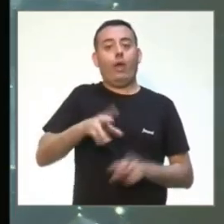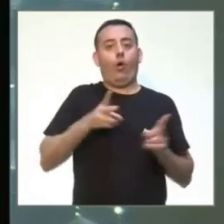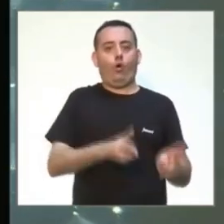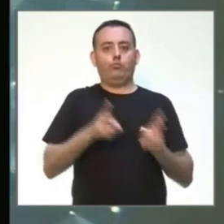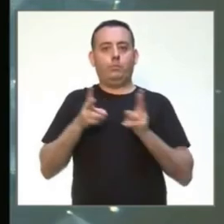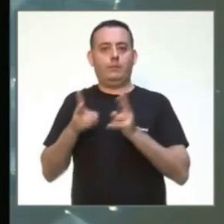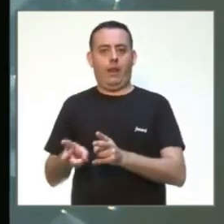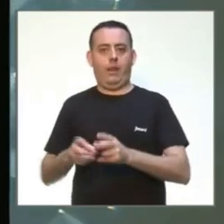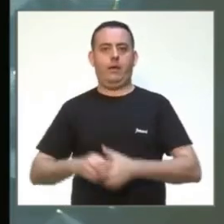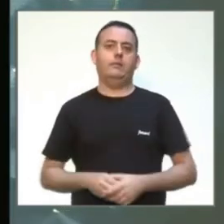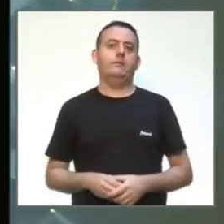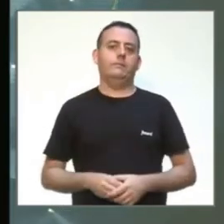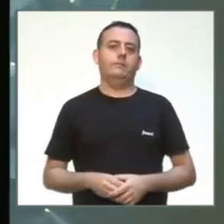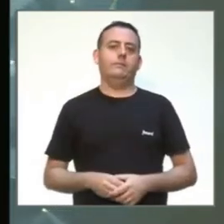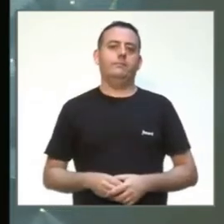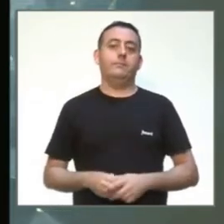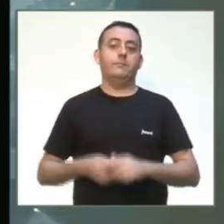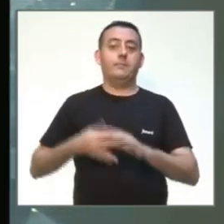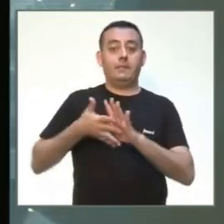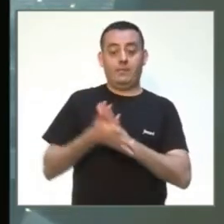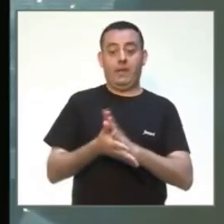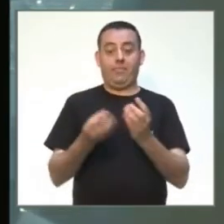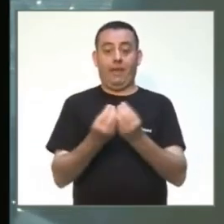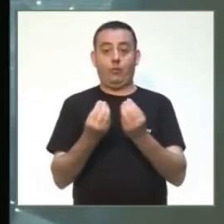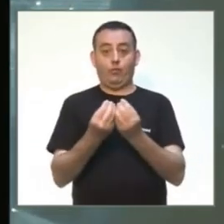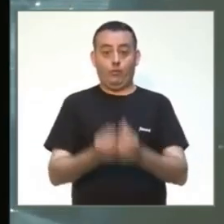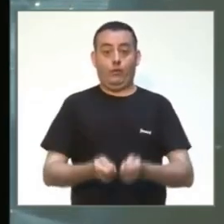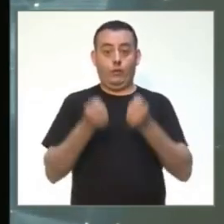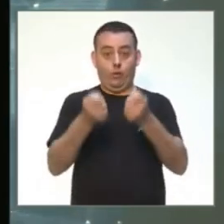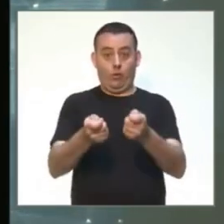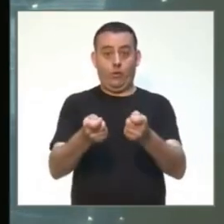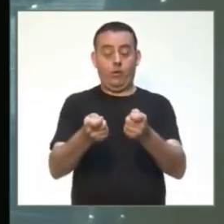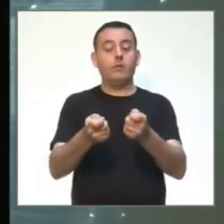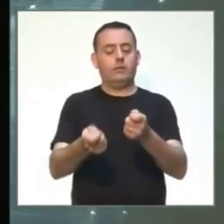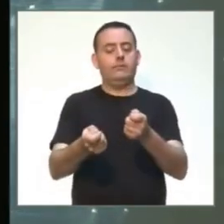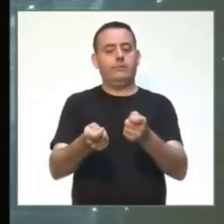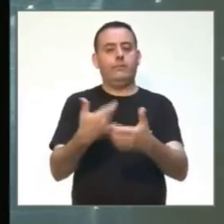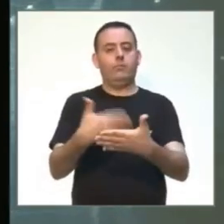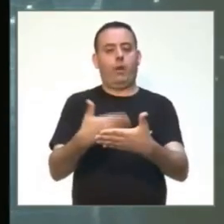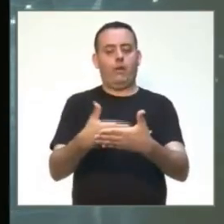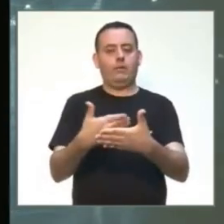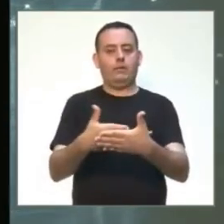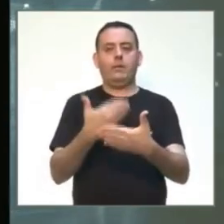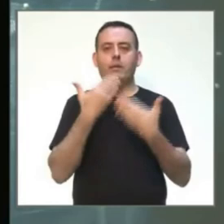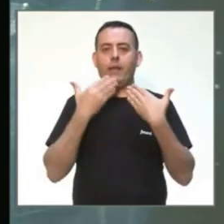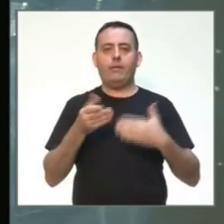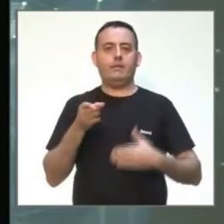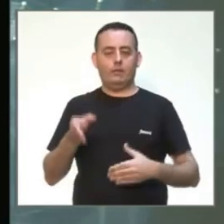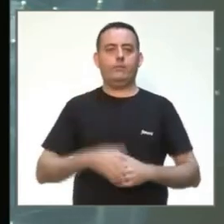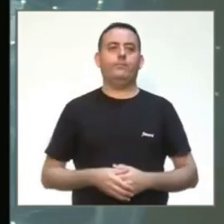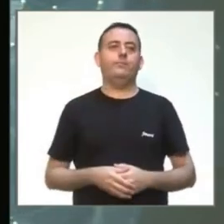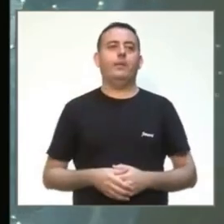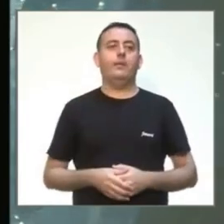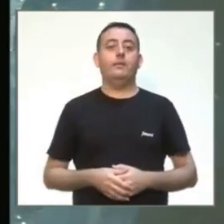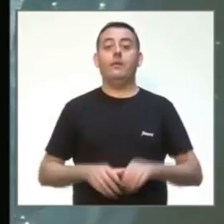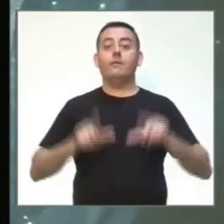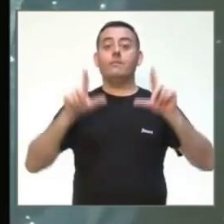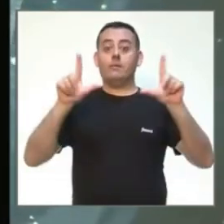nos corrobora un poco los datos que estamos diciendo. Y luego, como datos en cuanto... Ya puedes quitarla si quieres, ¿no?